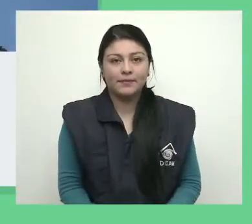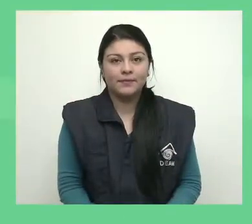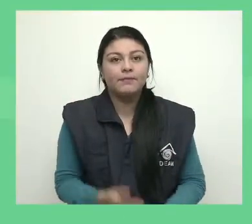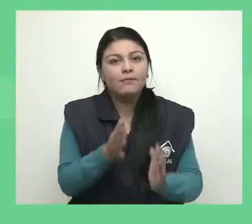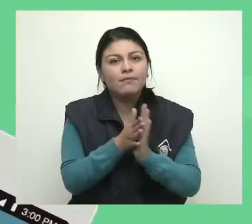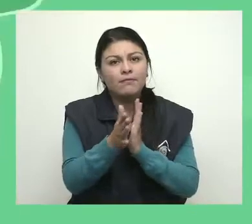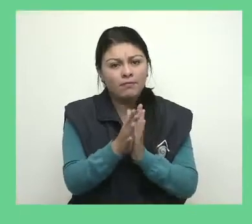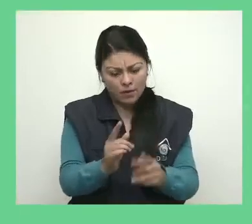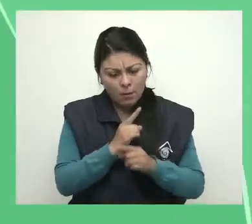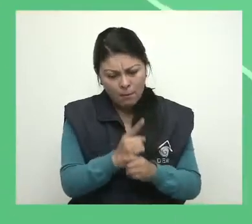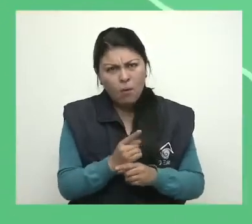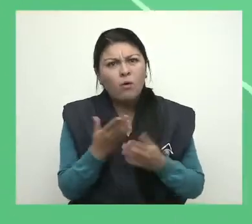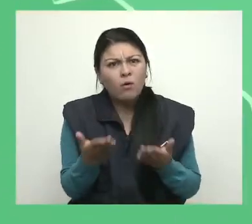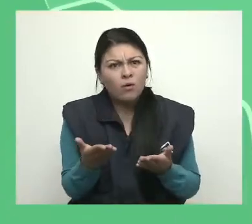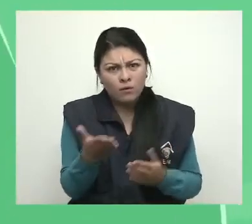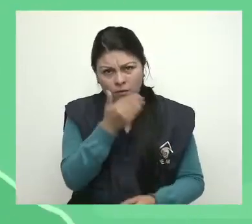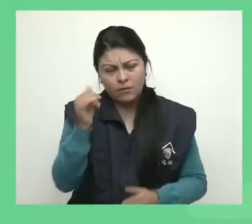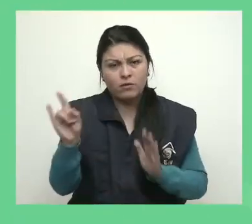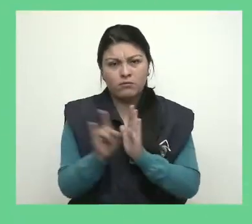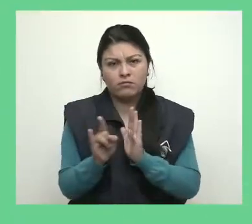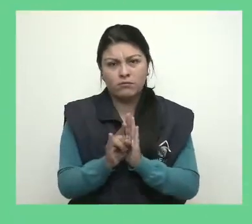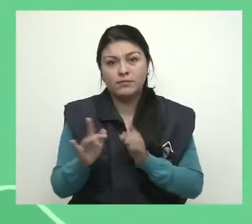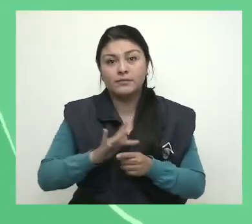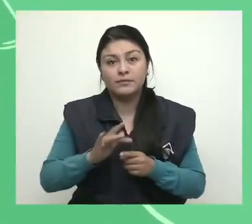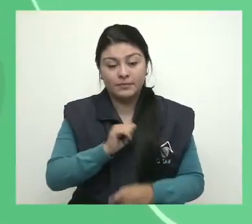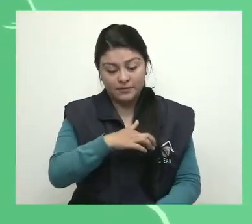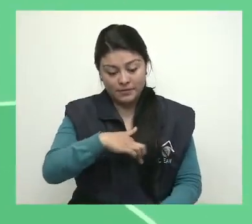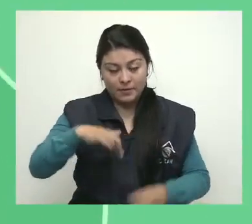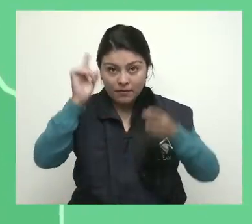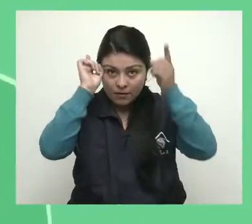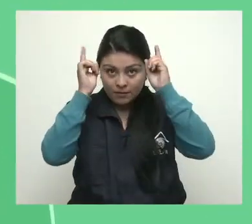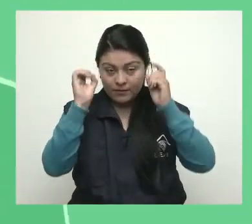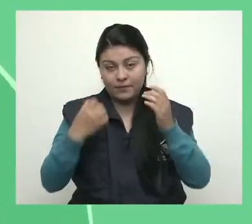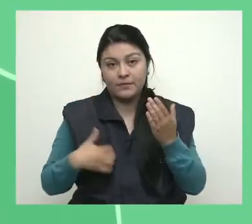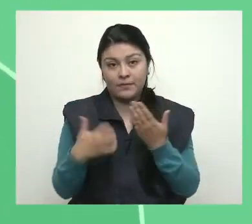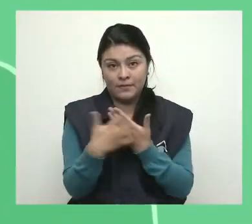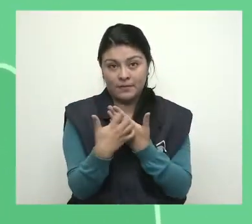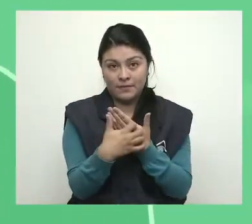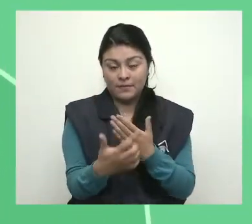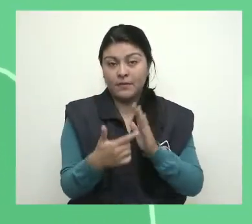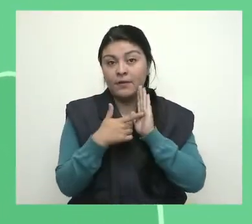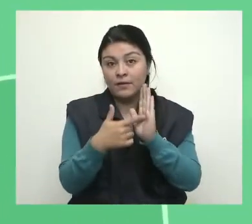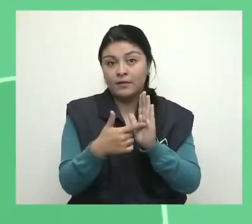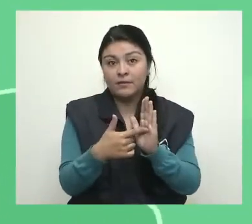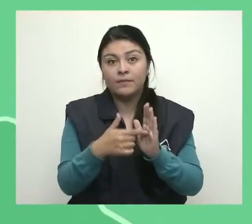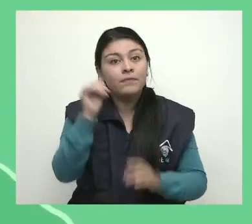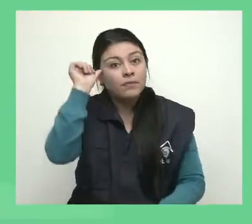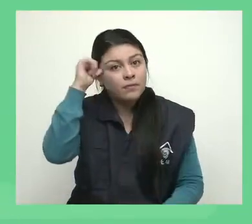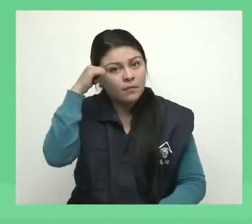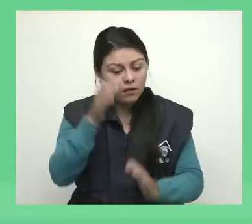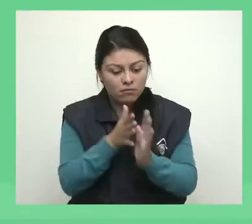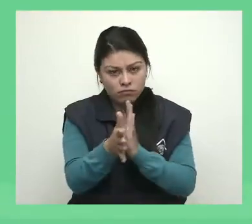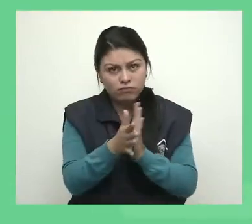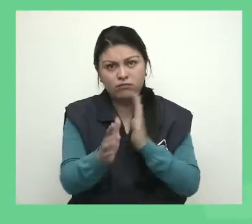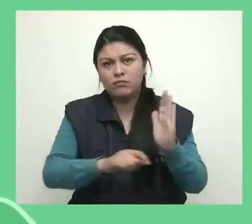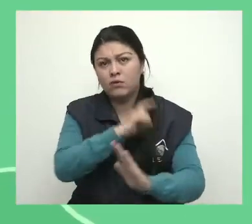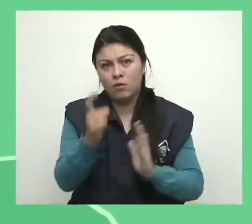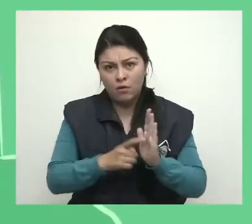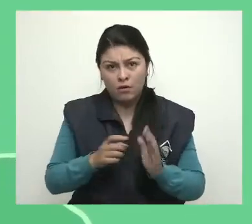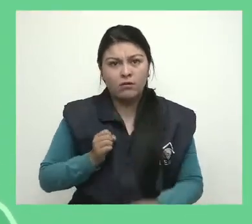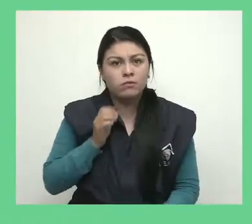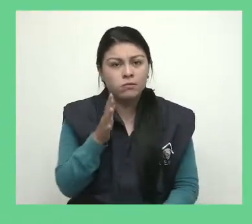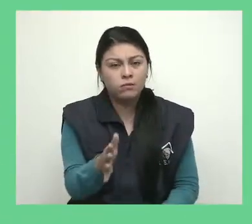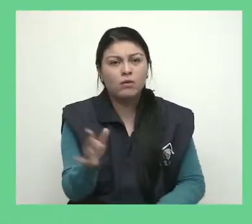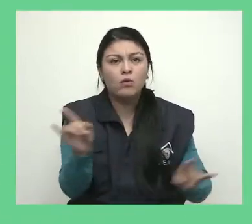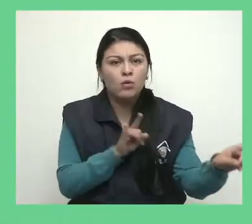Y para estar informado al instante, descargue nuestra aplicación Mi Pronóstico desde Google Play o App Store. Información en tiempo real,